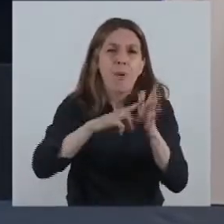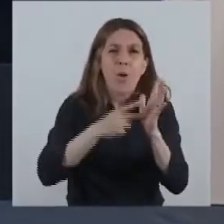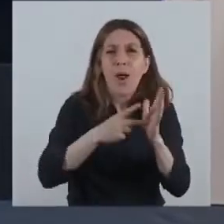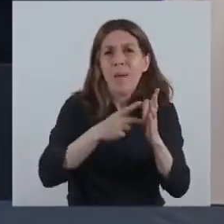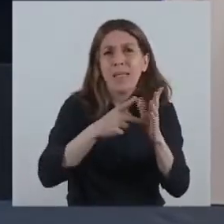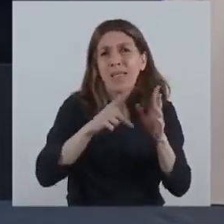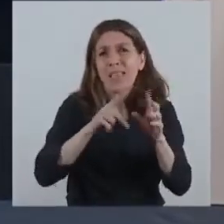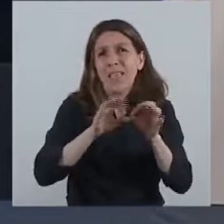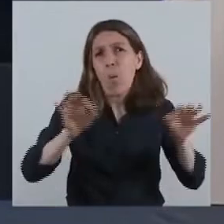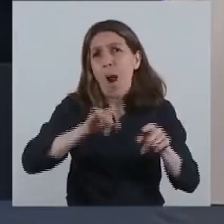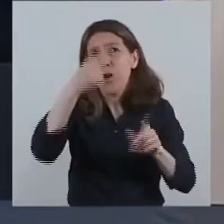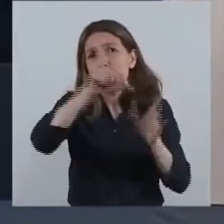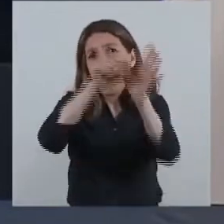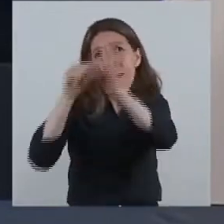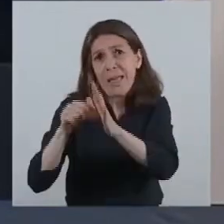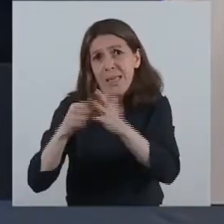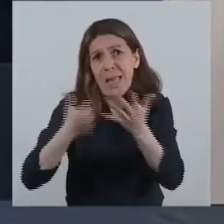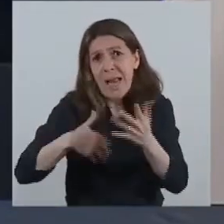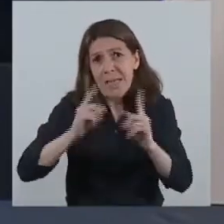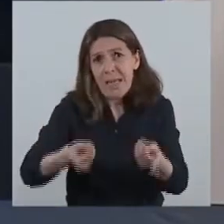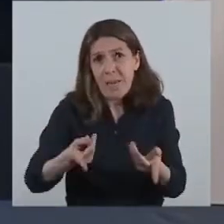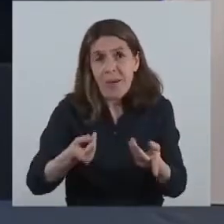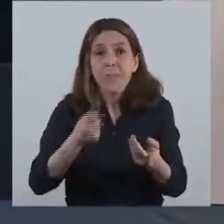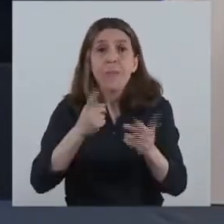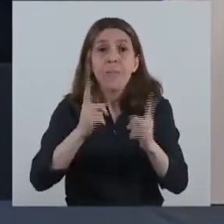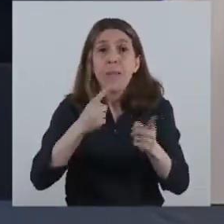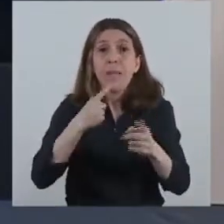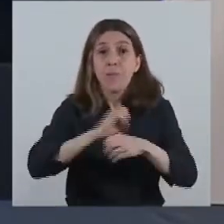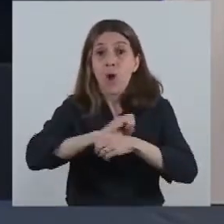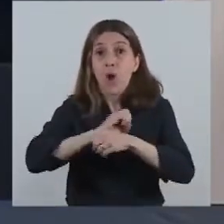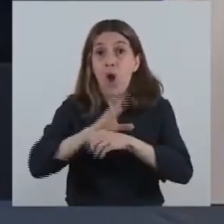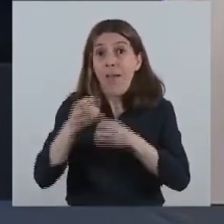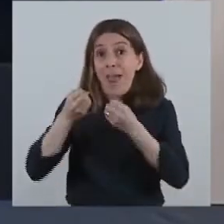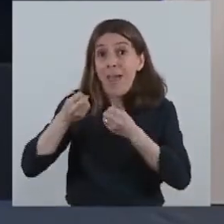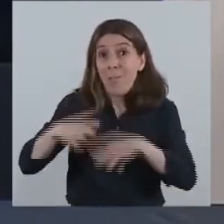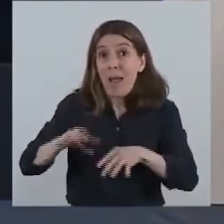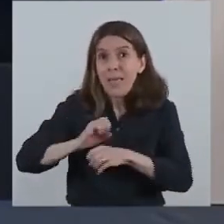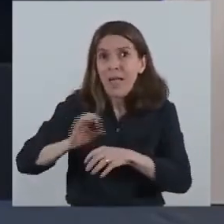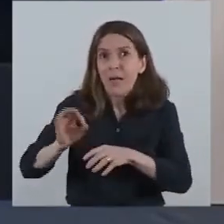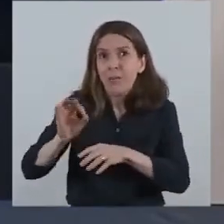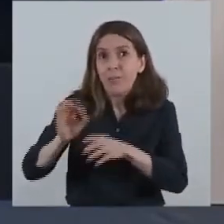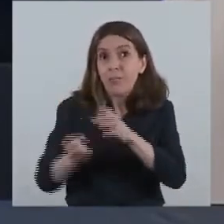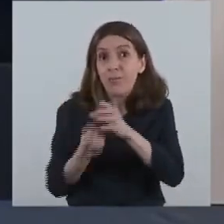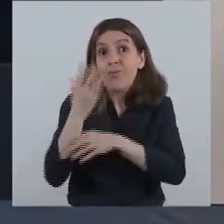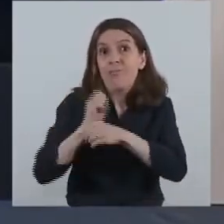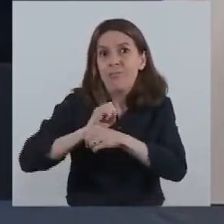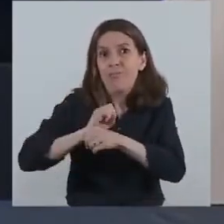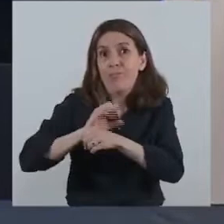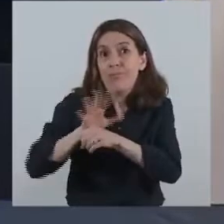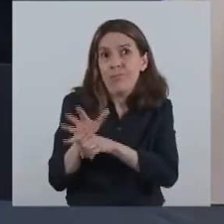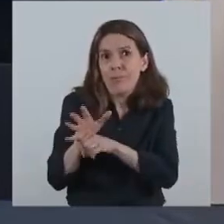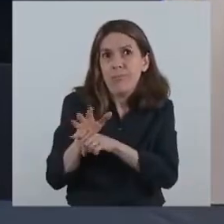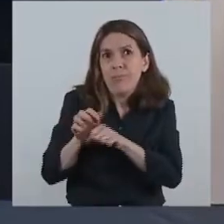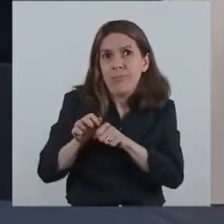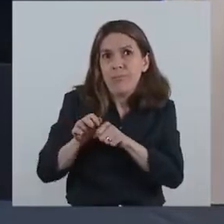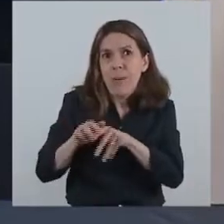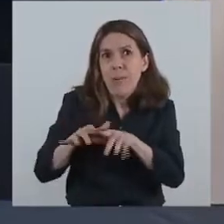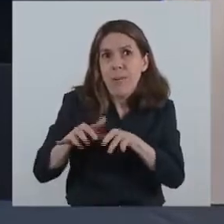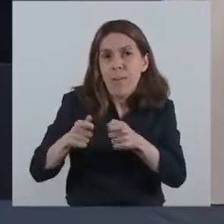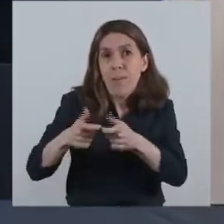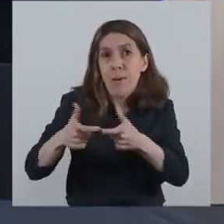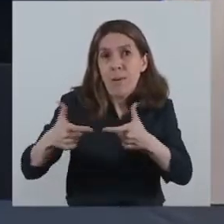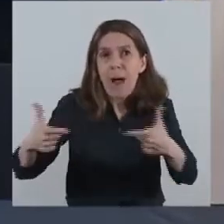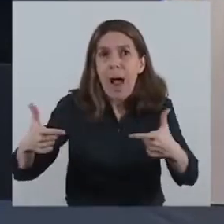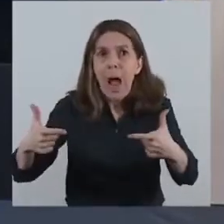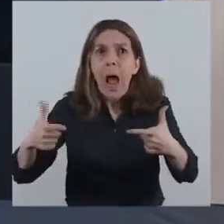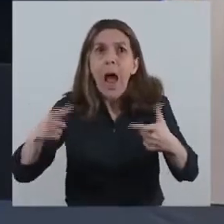de ellos. Al mismo tiempo que se presenta la pandemia, nos vamos observando cuestiones